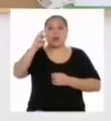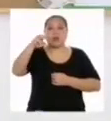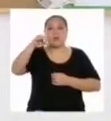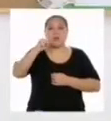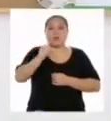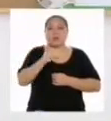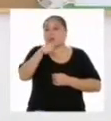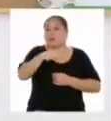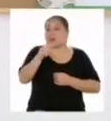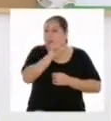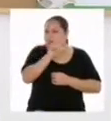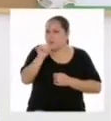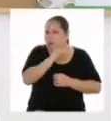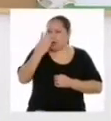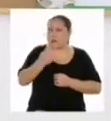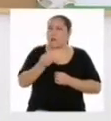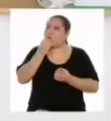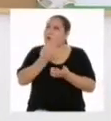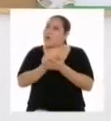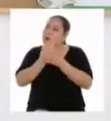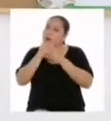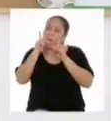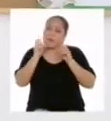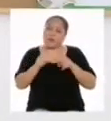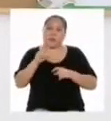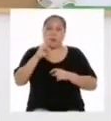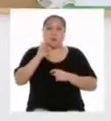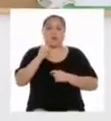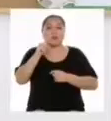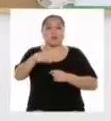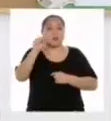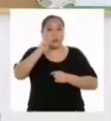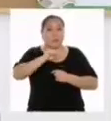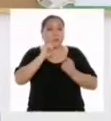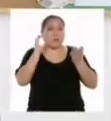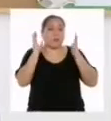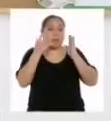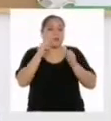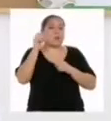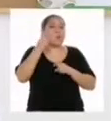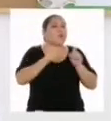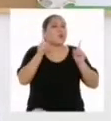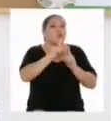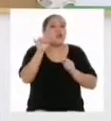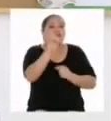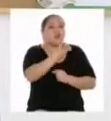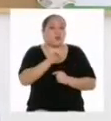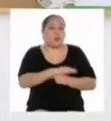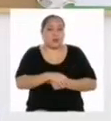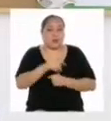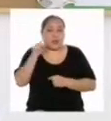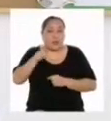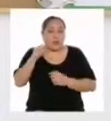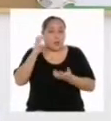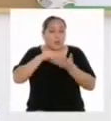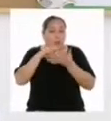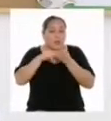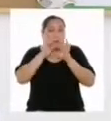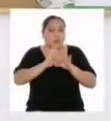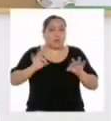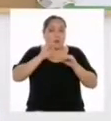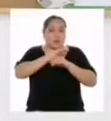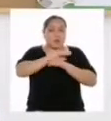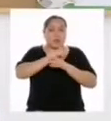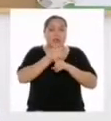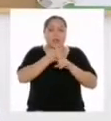Esa es una muy buena pregunta, Rocío. Son muy parecidos, pero no son lo mismo. La principal diferencia es que la